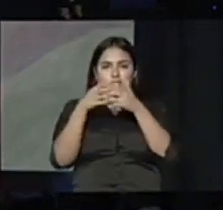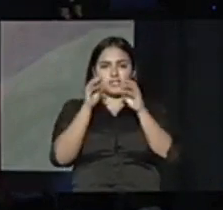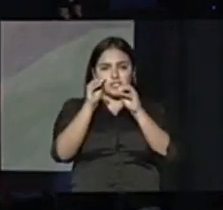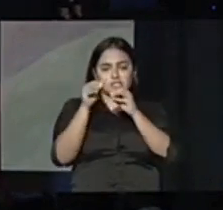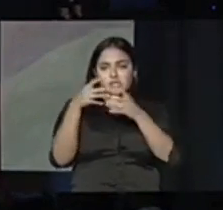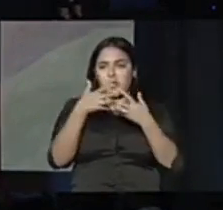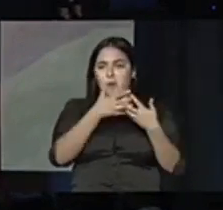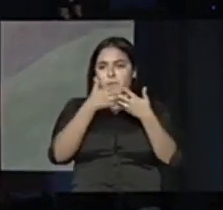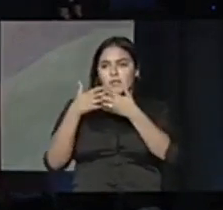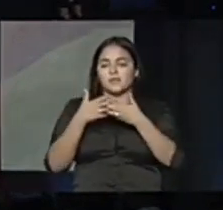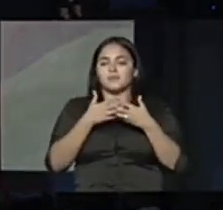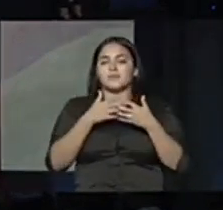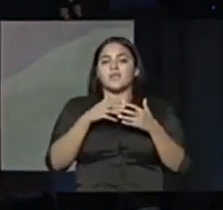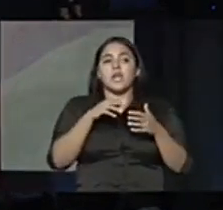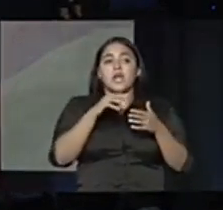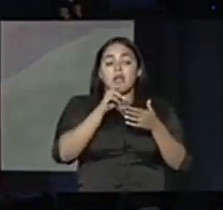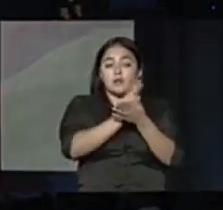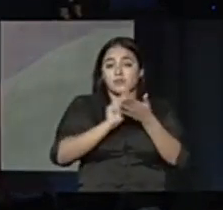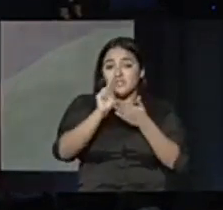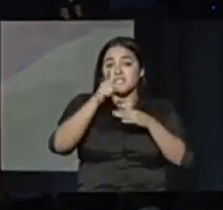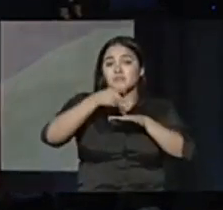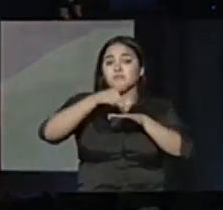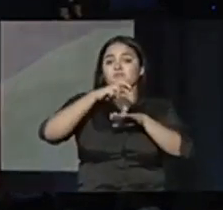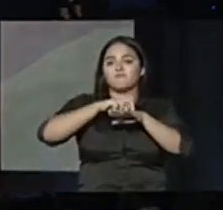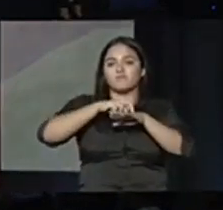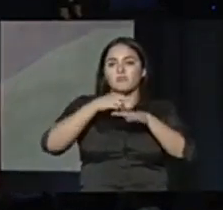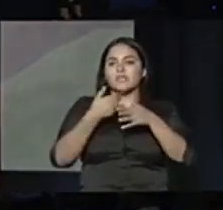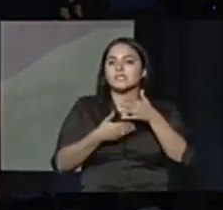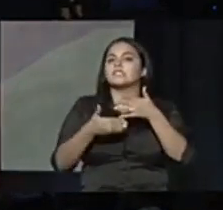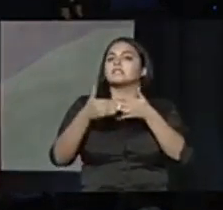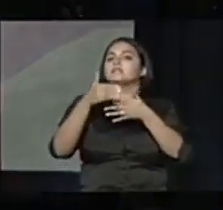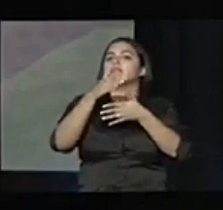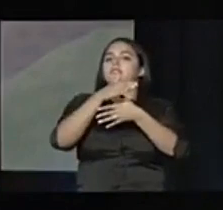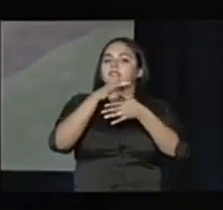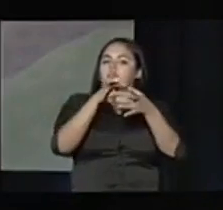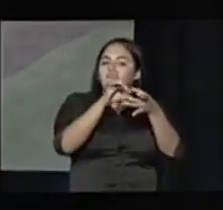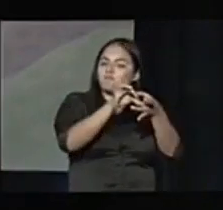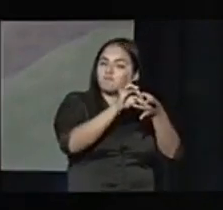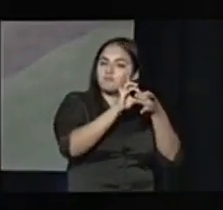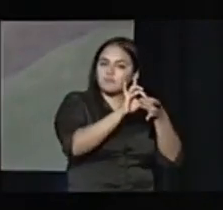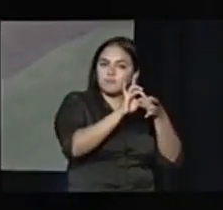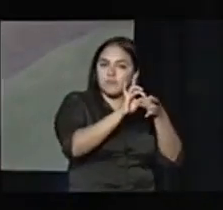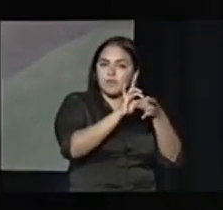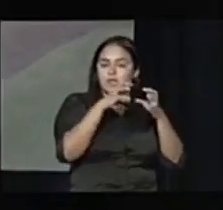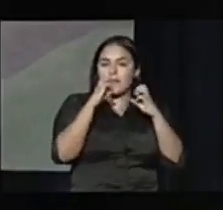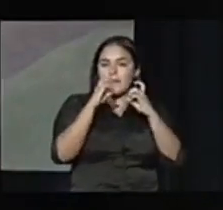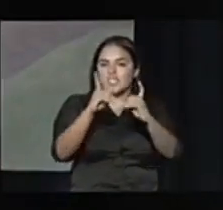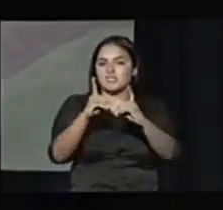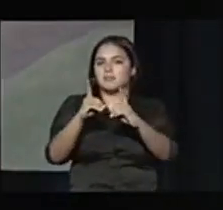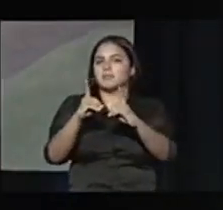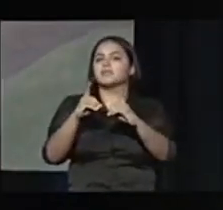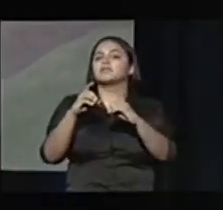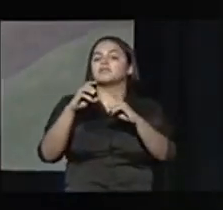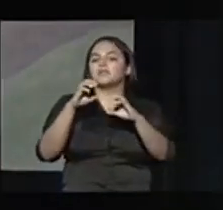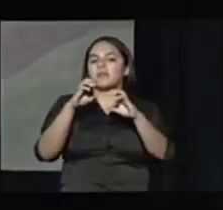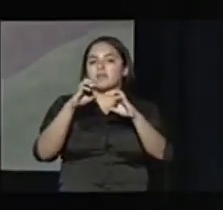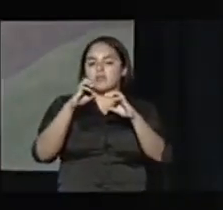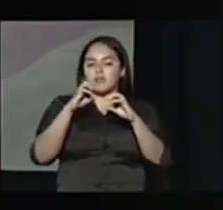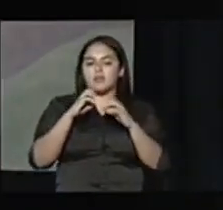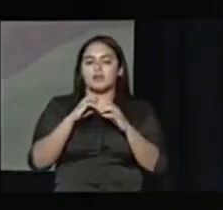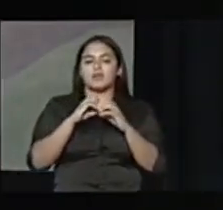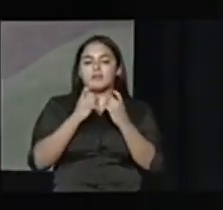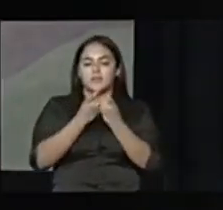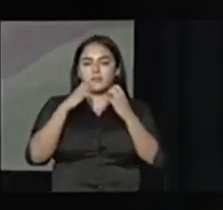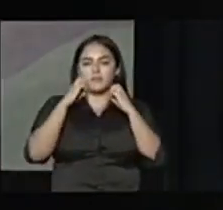universidad de Puerto Rico tiene que ser el principal aliado del departamento de educación utilizando sus recursos para